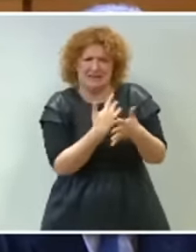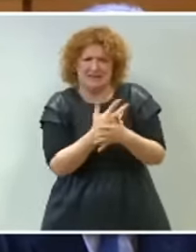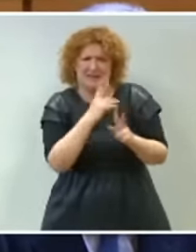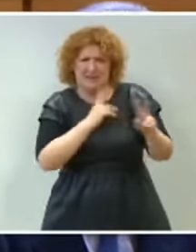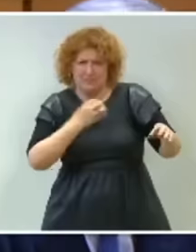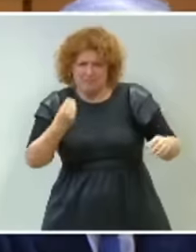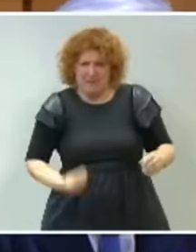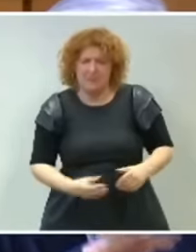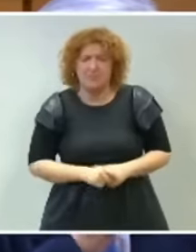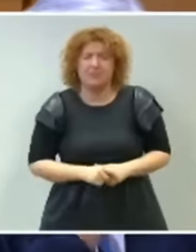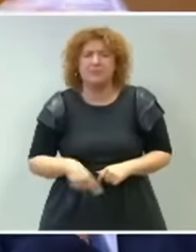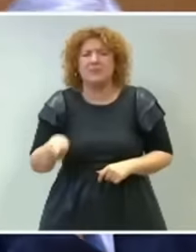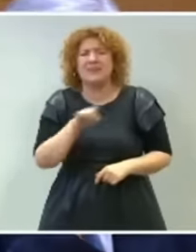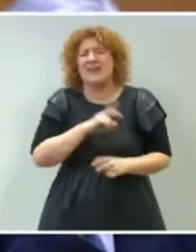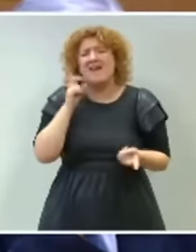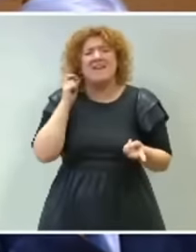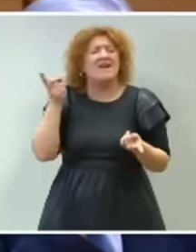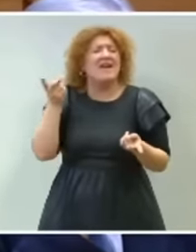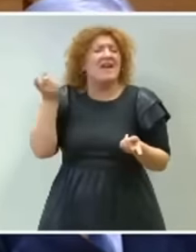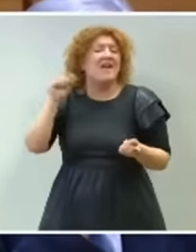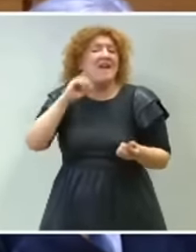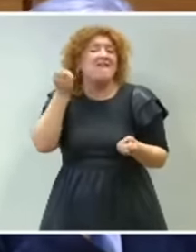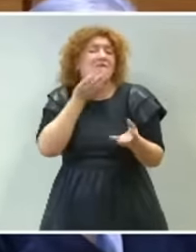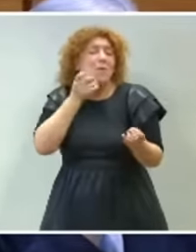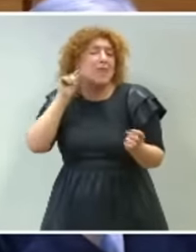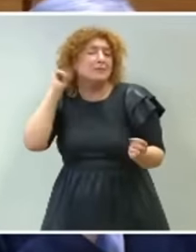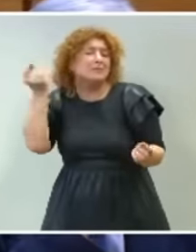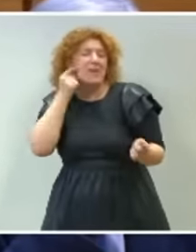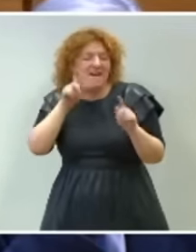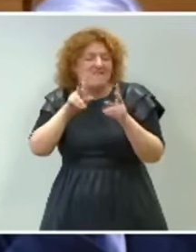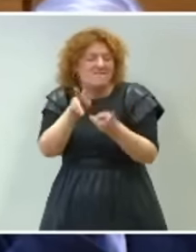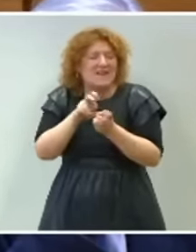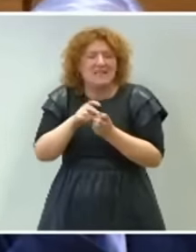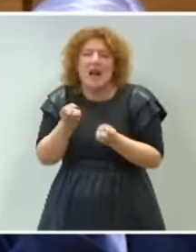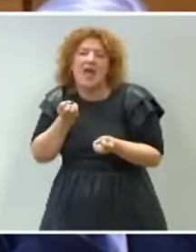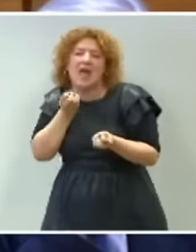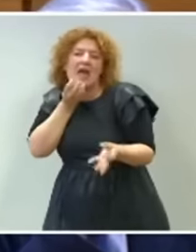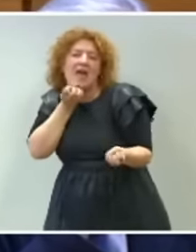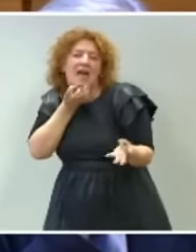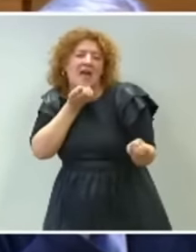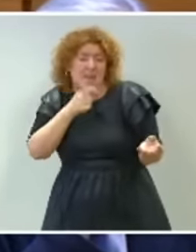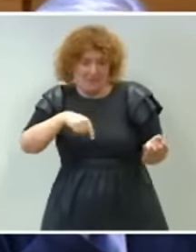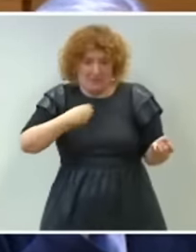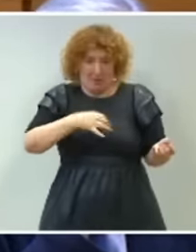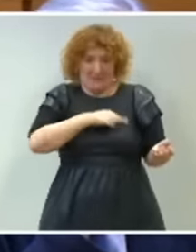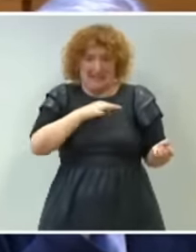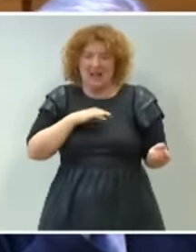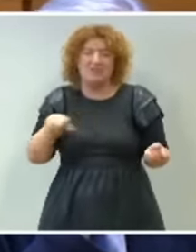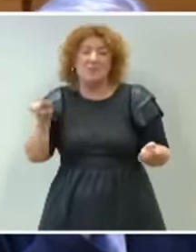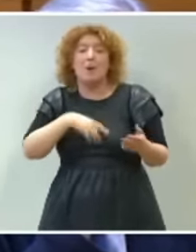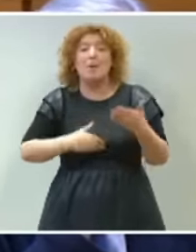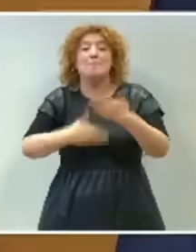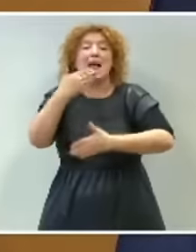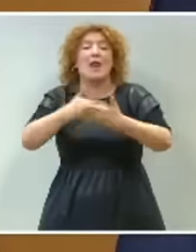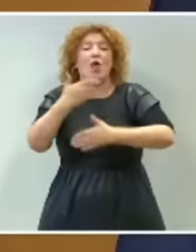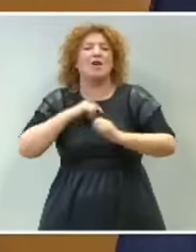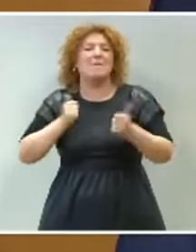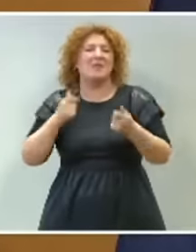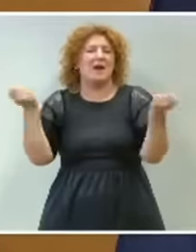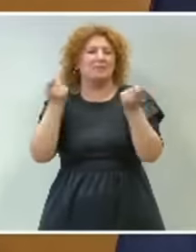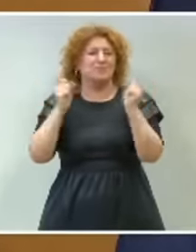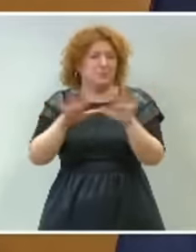informaciones fiscales en los pasillos de esta Cámara cuatro horas antes de que fuera publicado en un medio de comunicación.